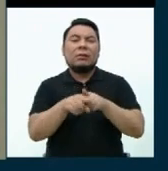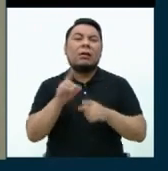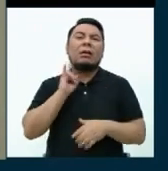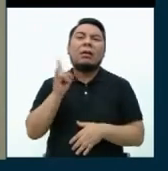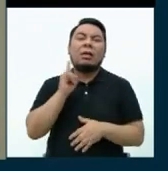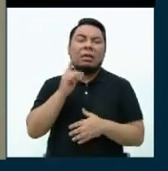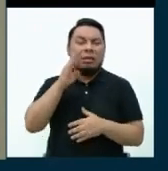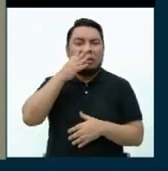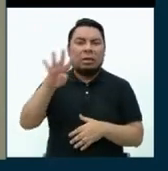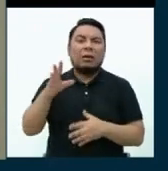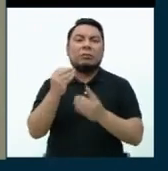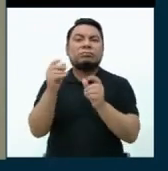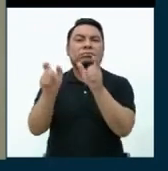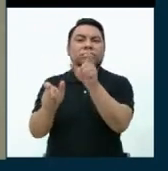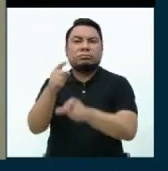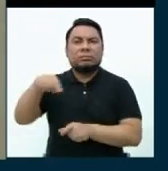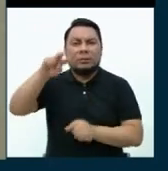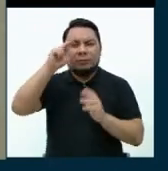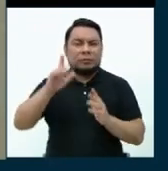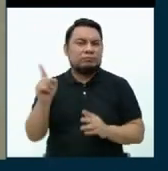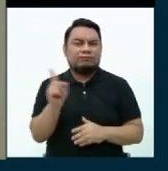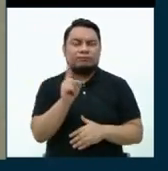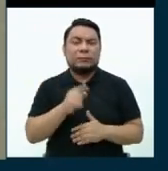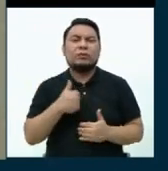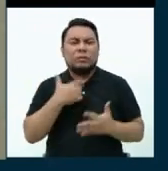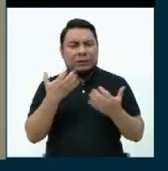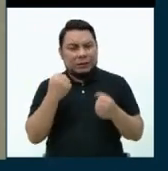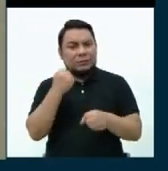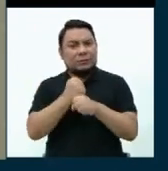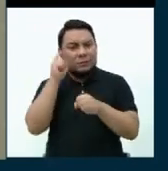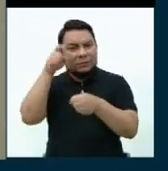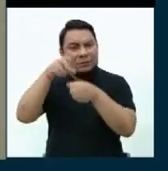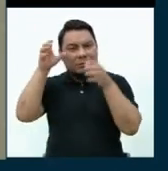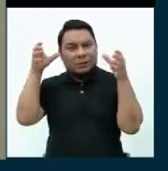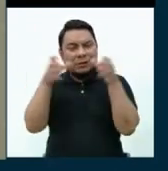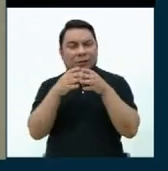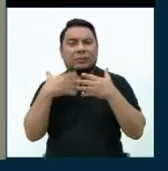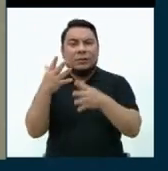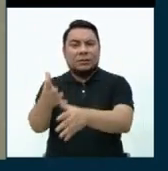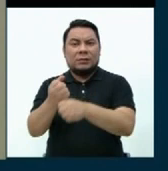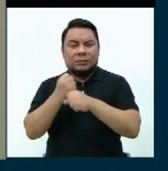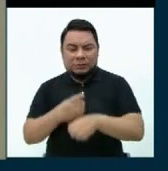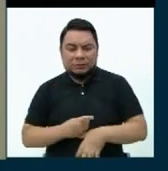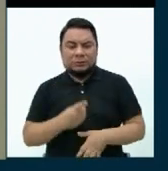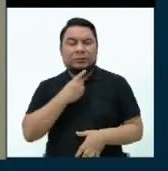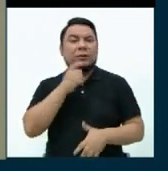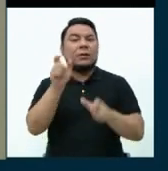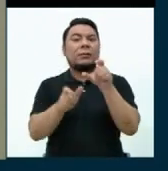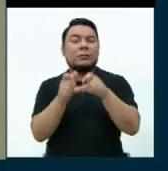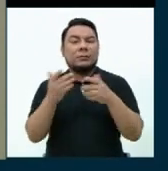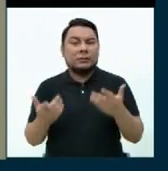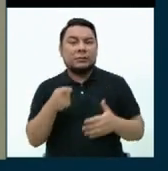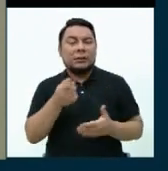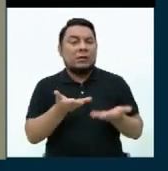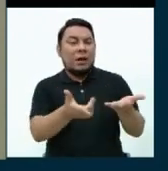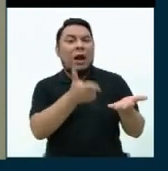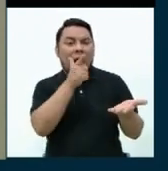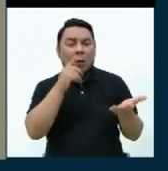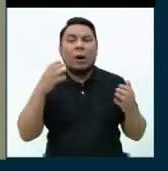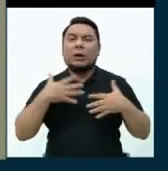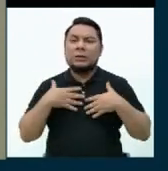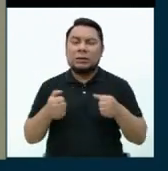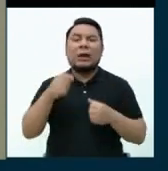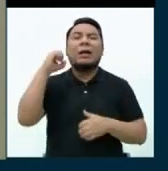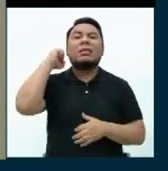que viven muchos de nuestros hermanos peruanos. Quiero legislar para poder recuperar la dignidad de la persona. Por eso el agua y la salud deben ser